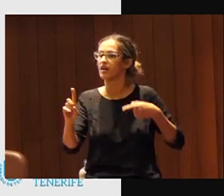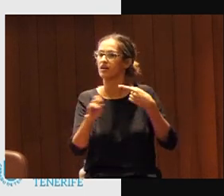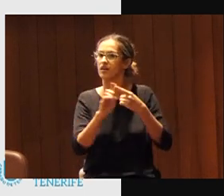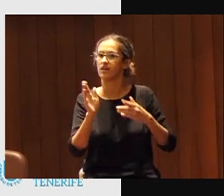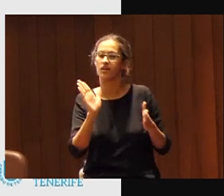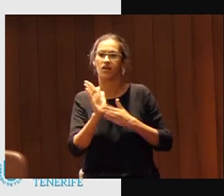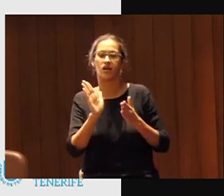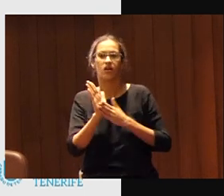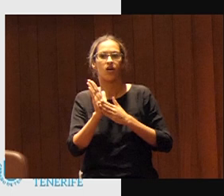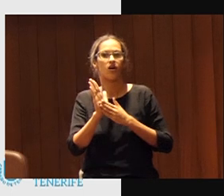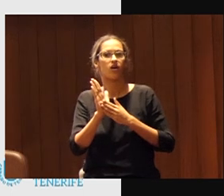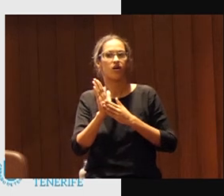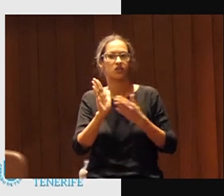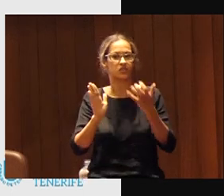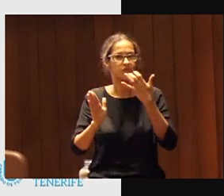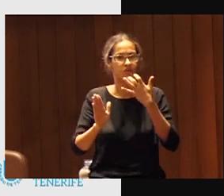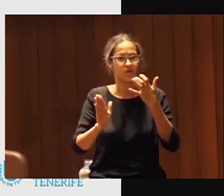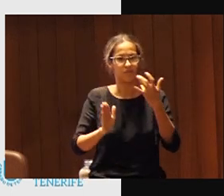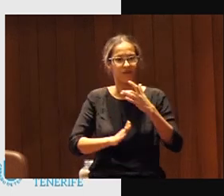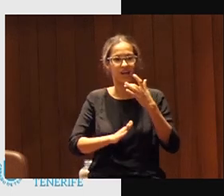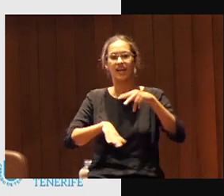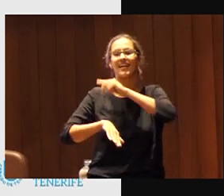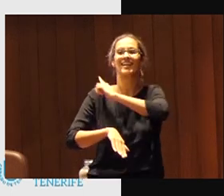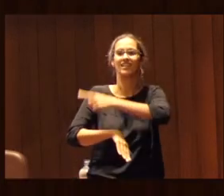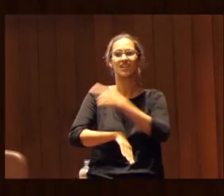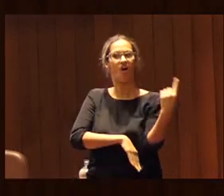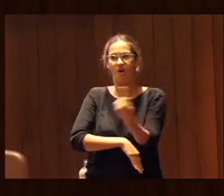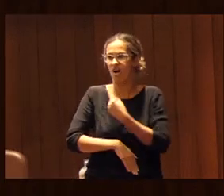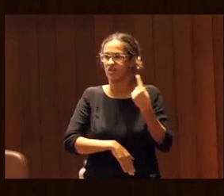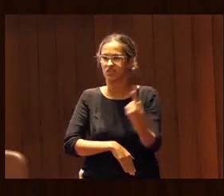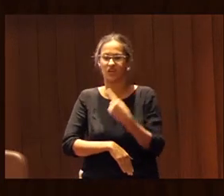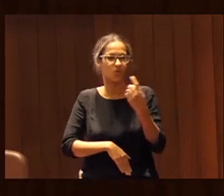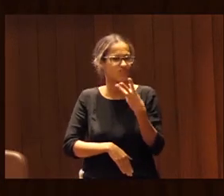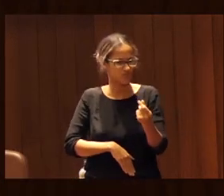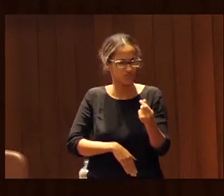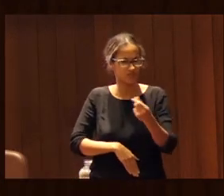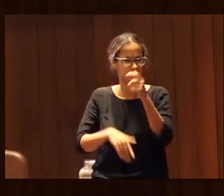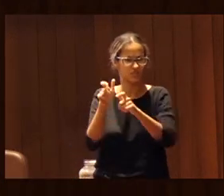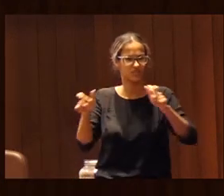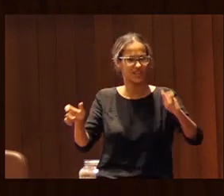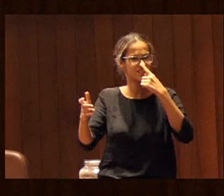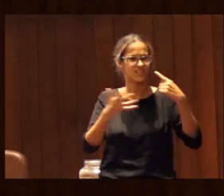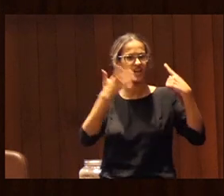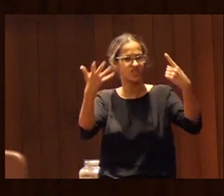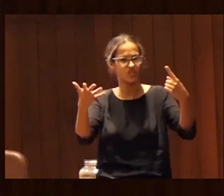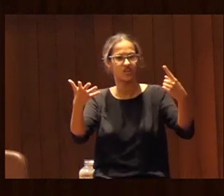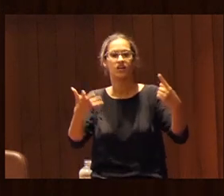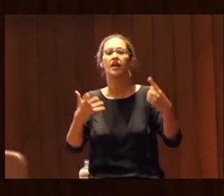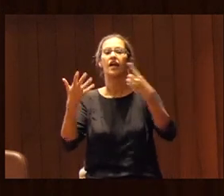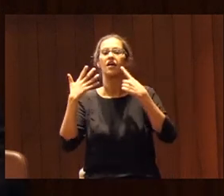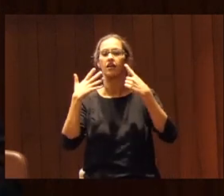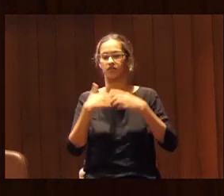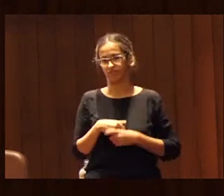una gran soledad para entrenar por ejemplo han pasado dos mil mujeres en seis años una barbaridad realmente ¿por qué?